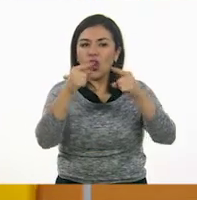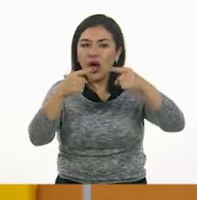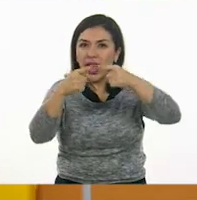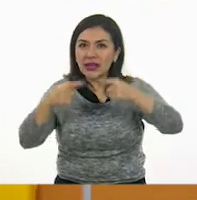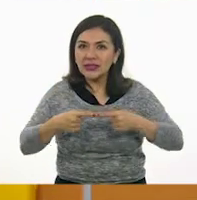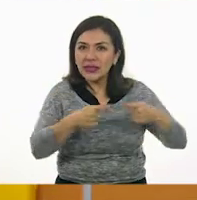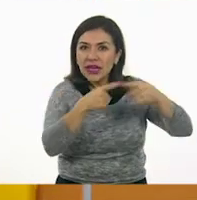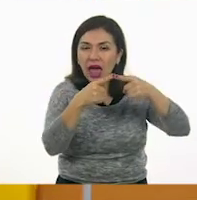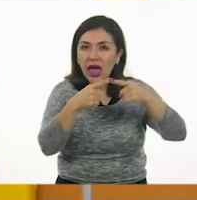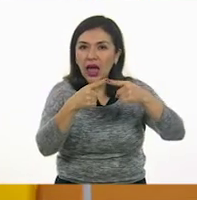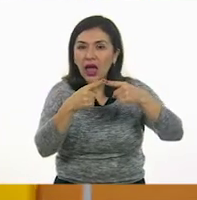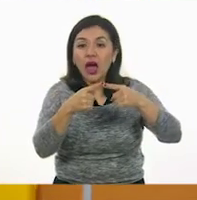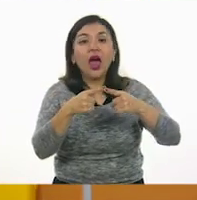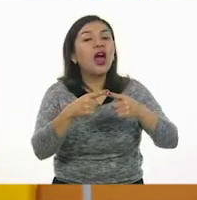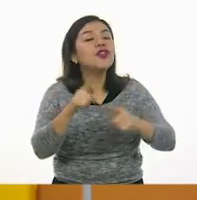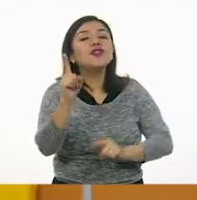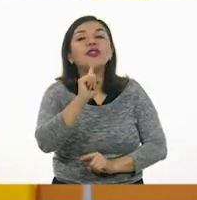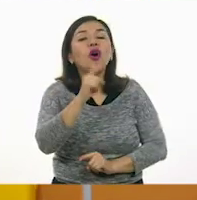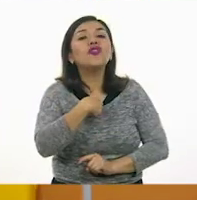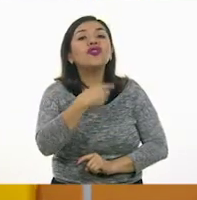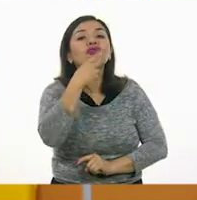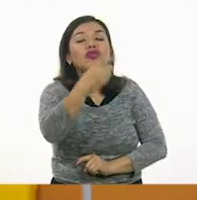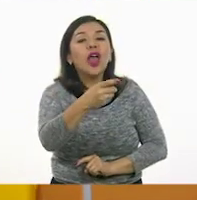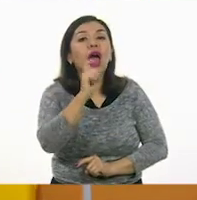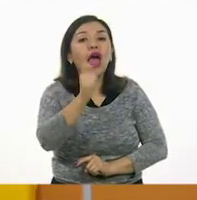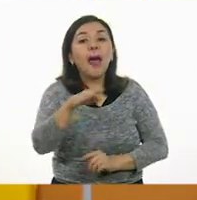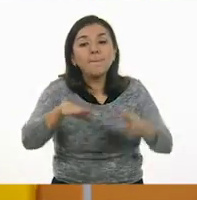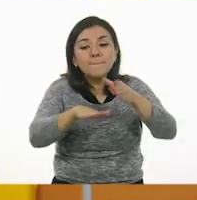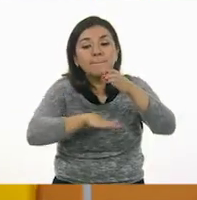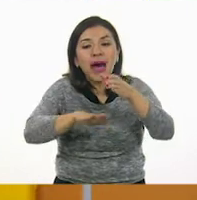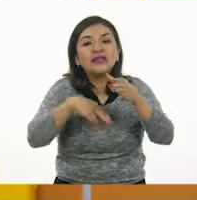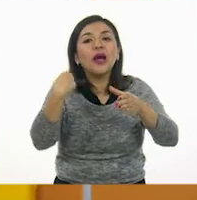Estamos viendo las bases. ¿Cómo es la figura? ¿Es un pentágono?